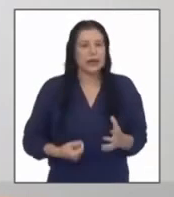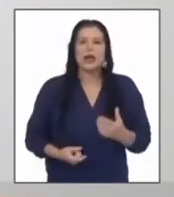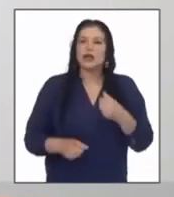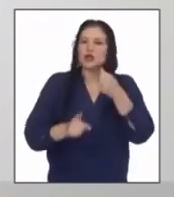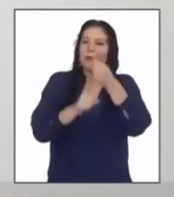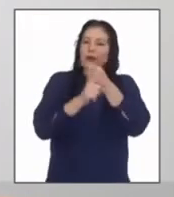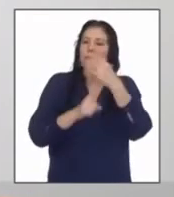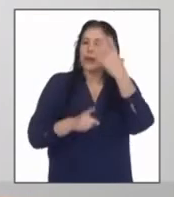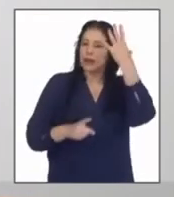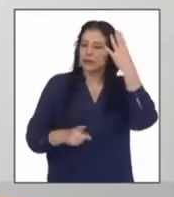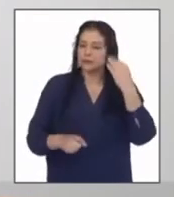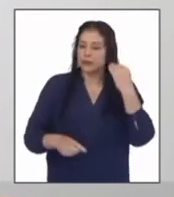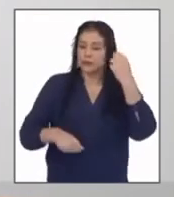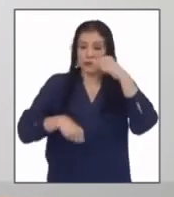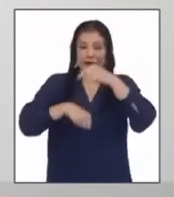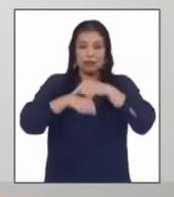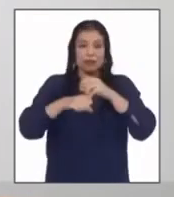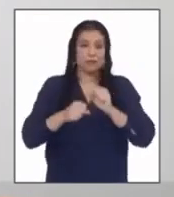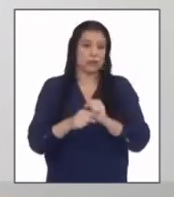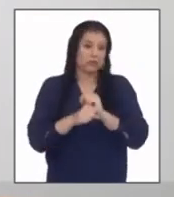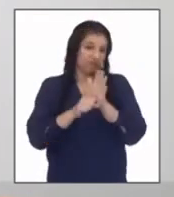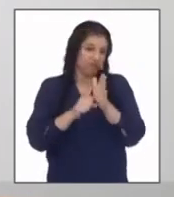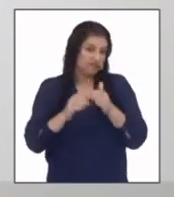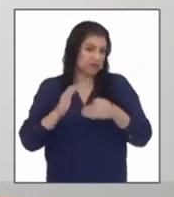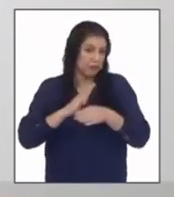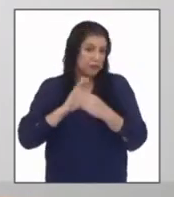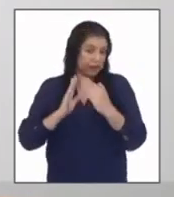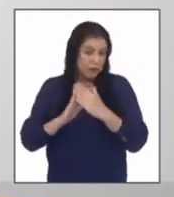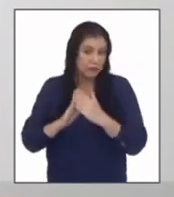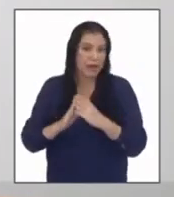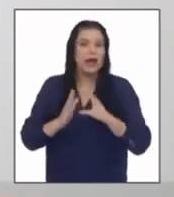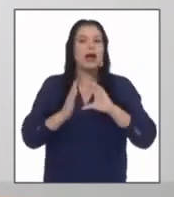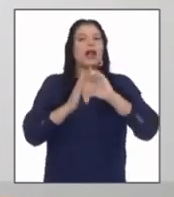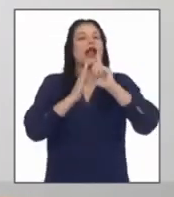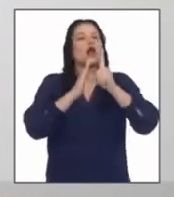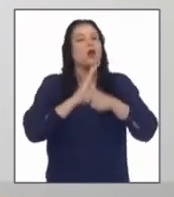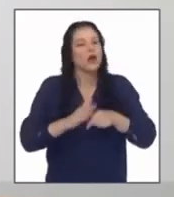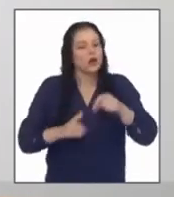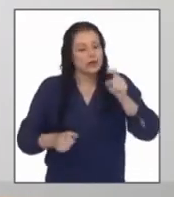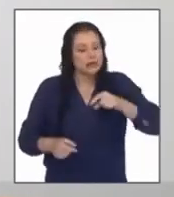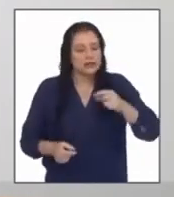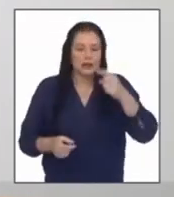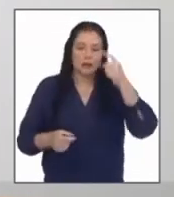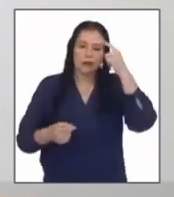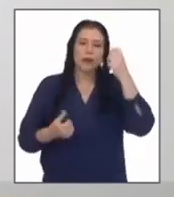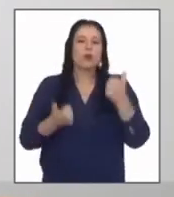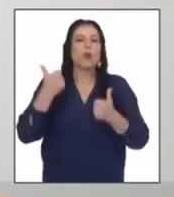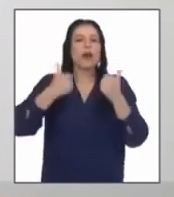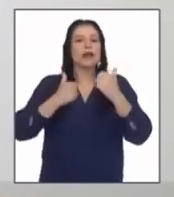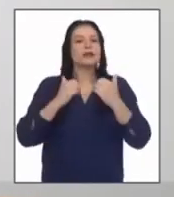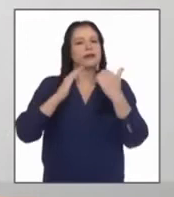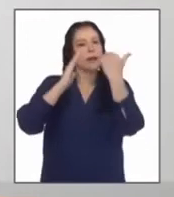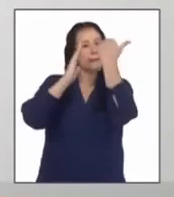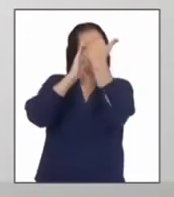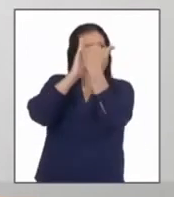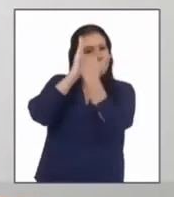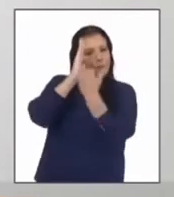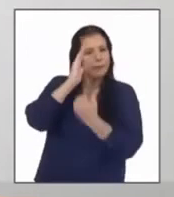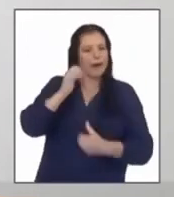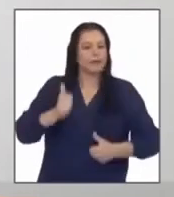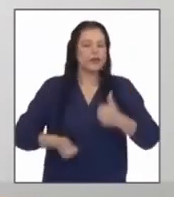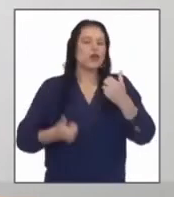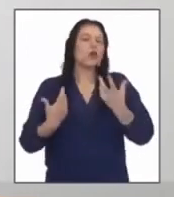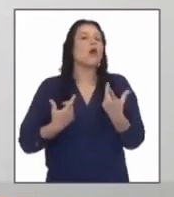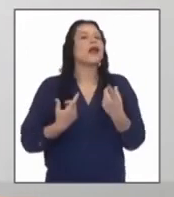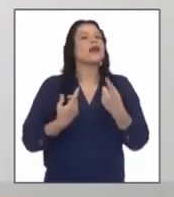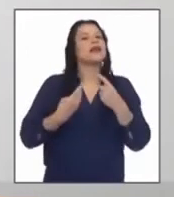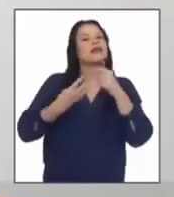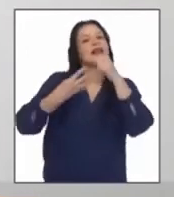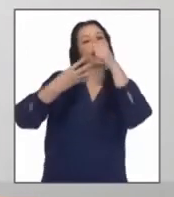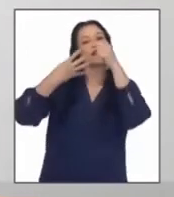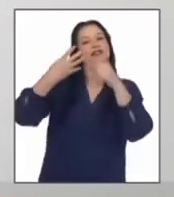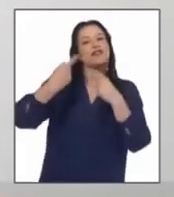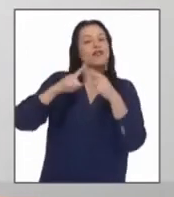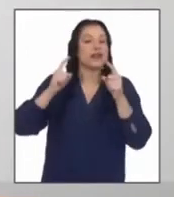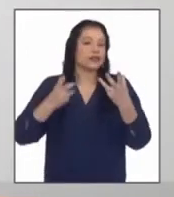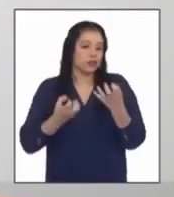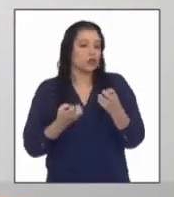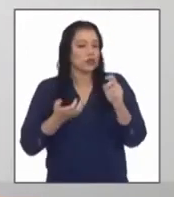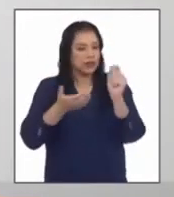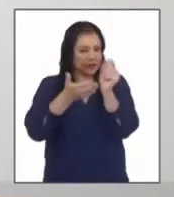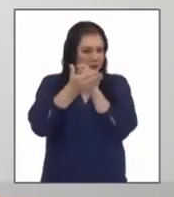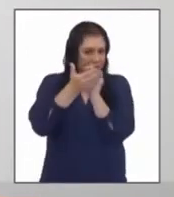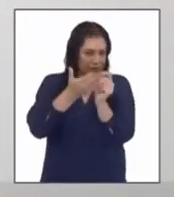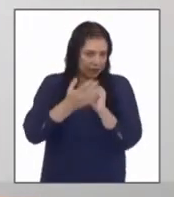vivencias durante la pandemia luego debemos tener en cuenta la estructura y el tipo de crónica a redactar